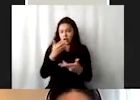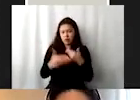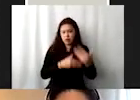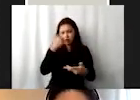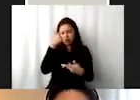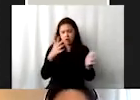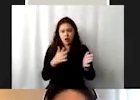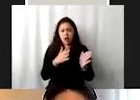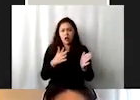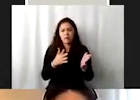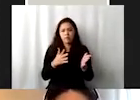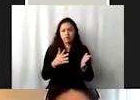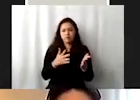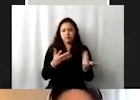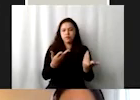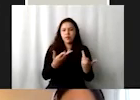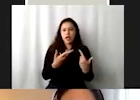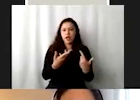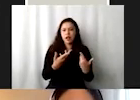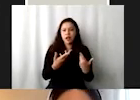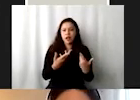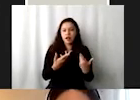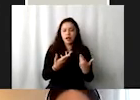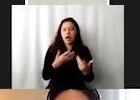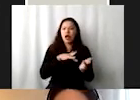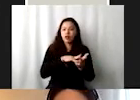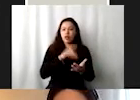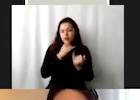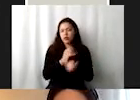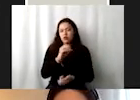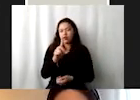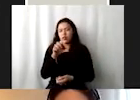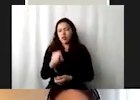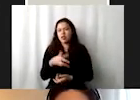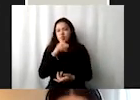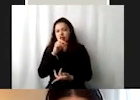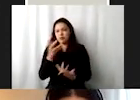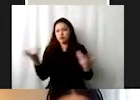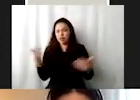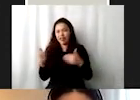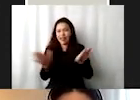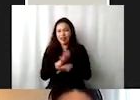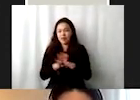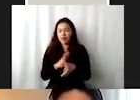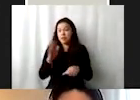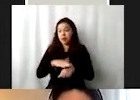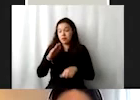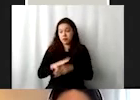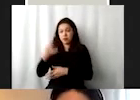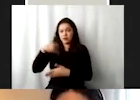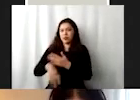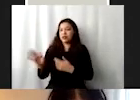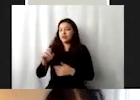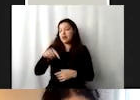que han ido cambiando, y con los ODS esto se hace, pues, todavía más agudo, aunque quizá en México,